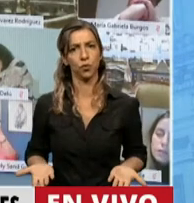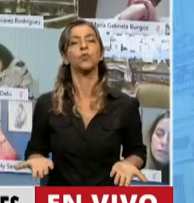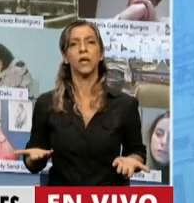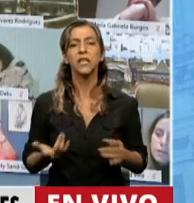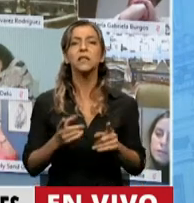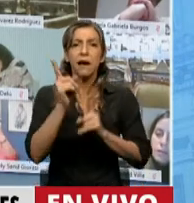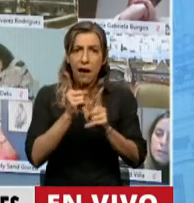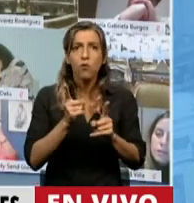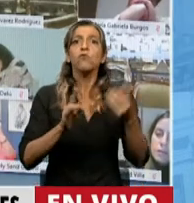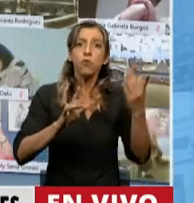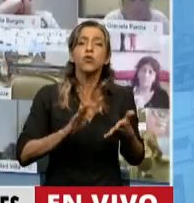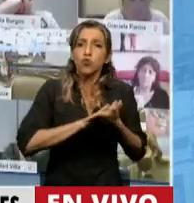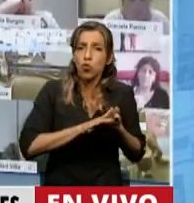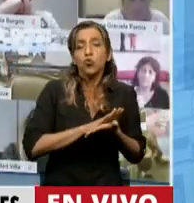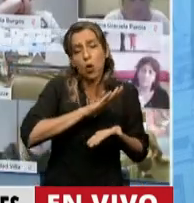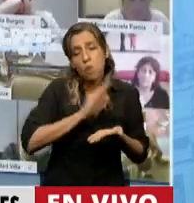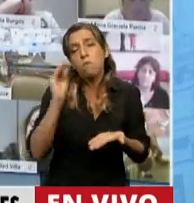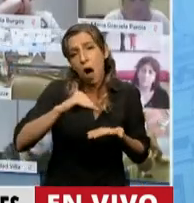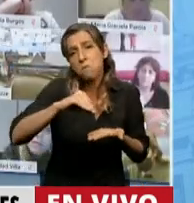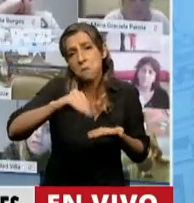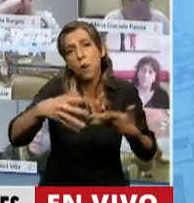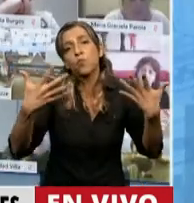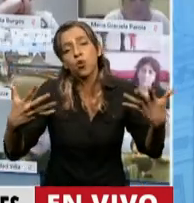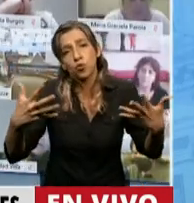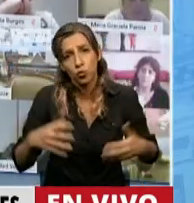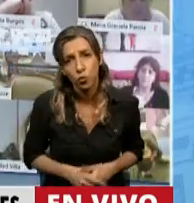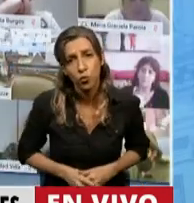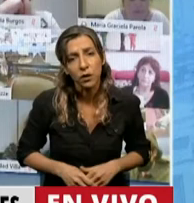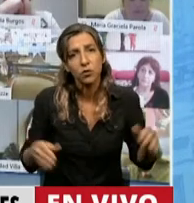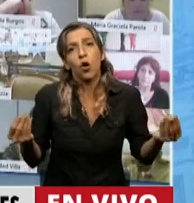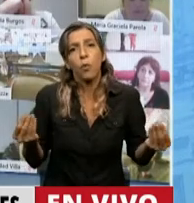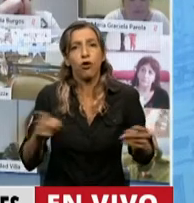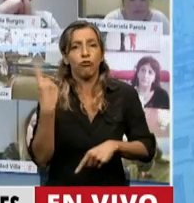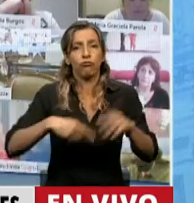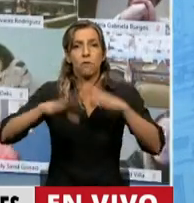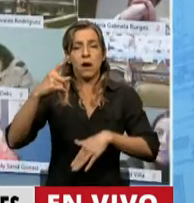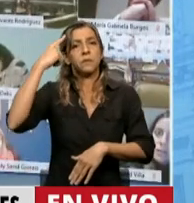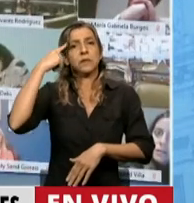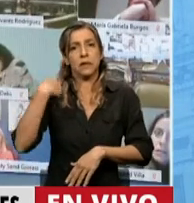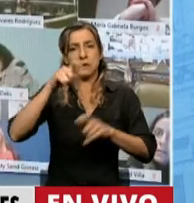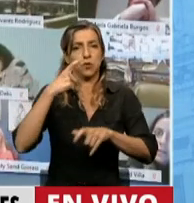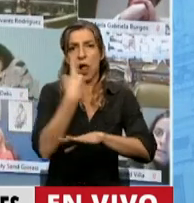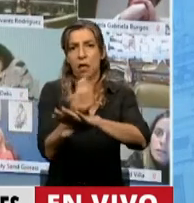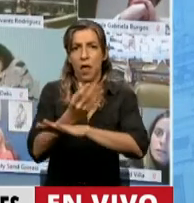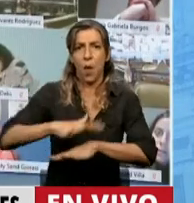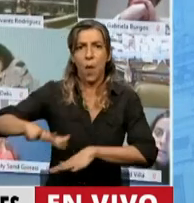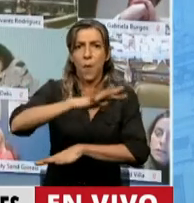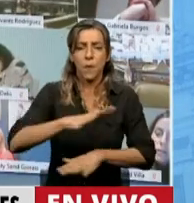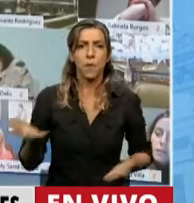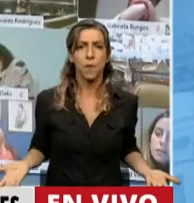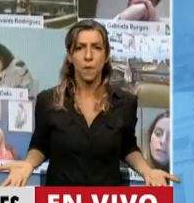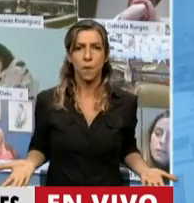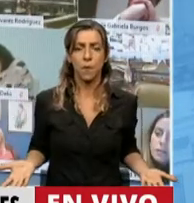aquellas que van a tener un efecto real sobre nuestra población. En este punto quiero decir que